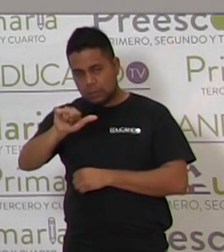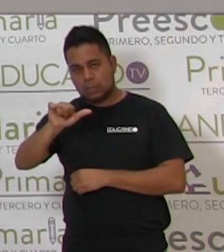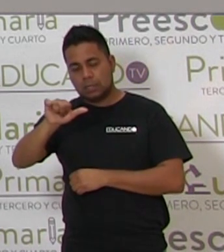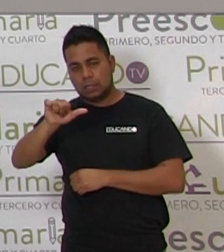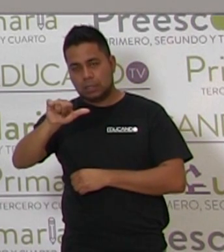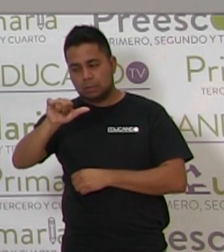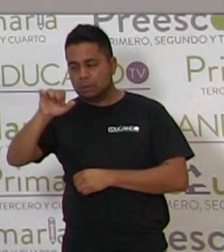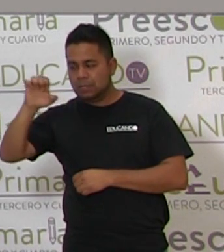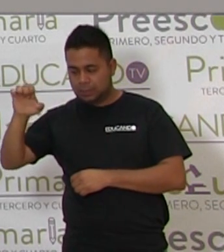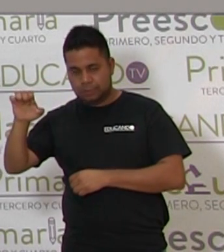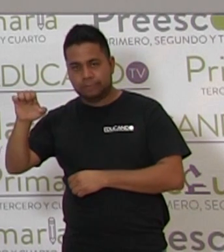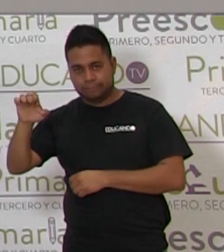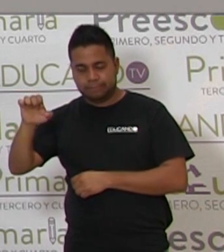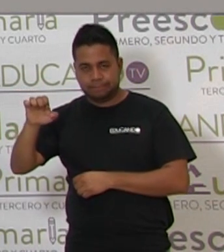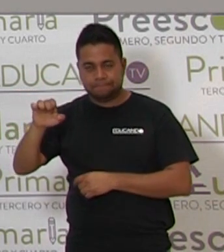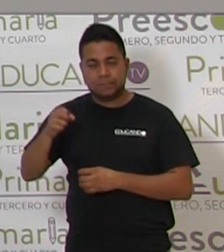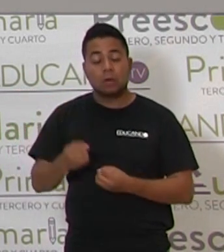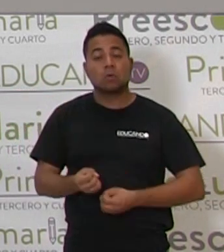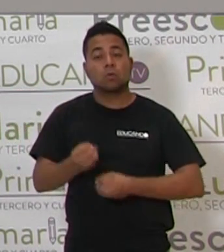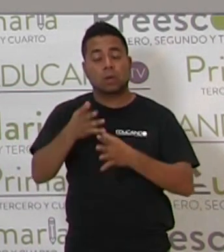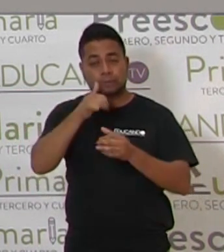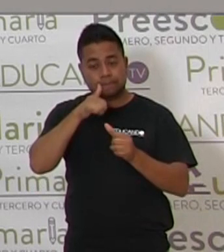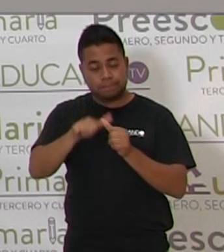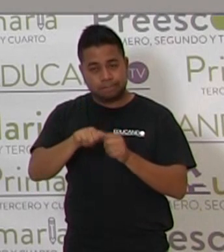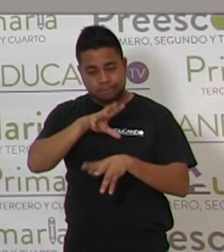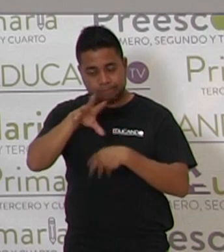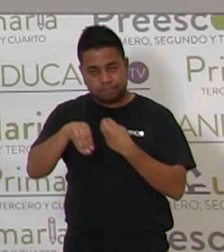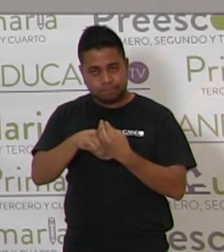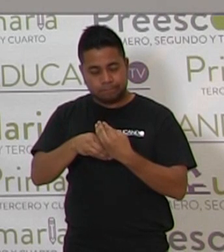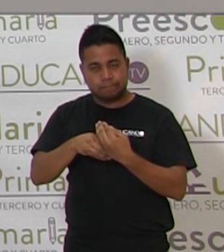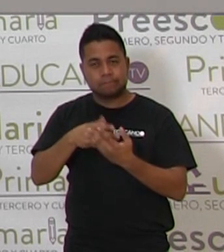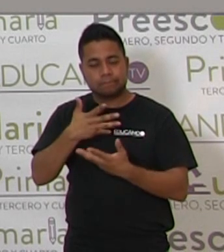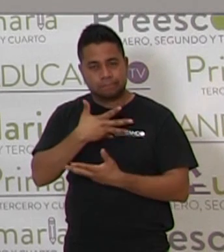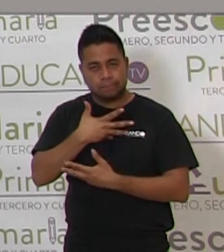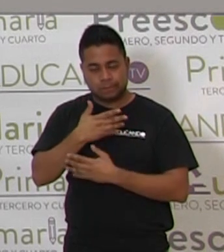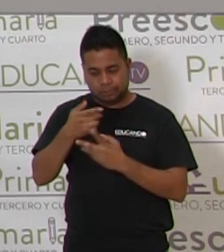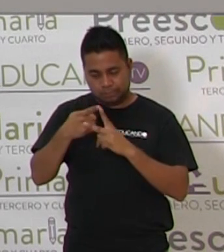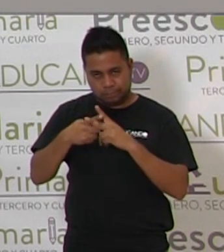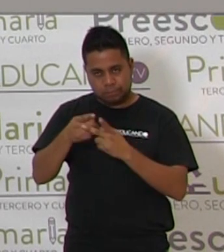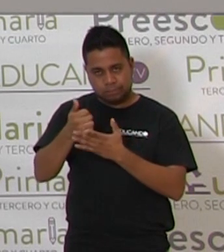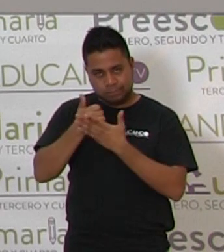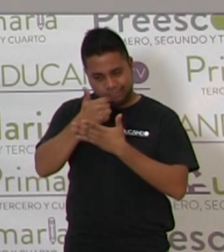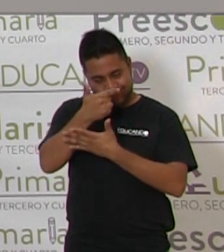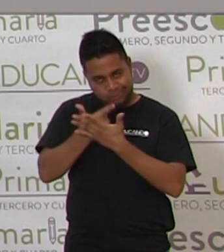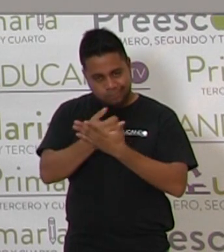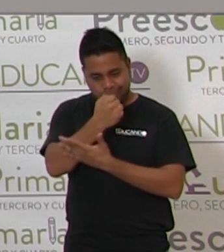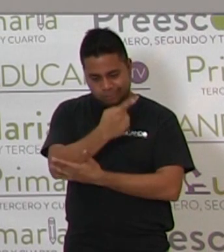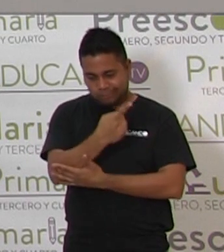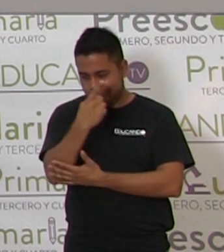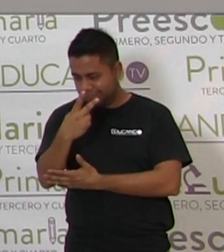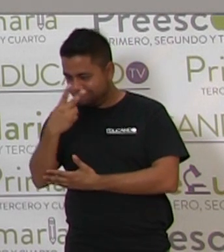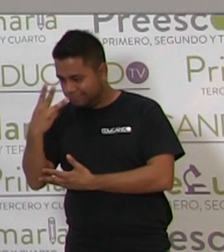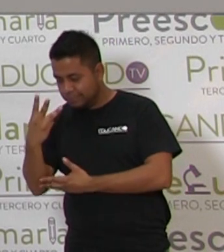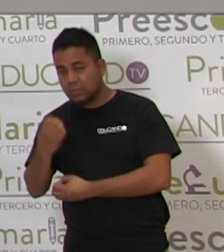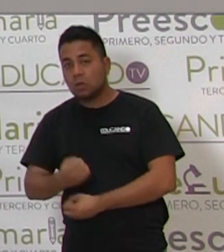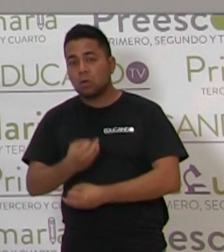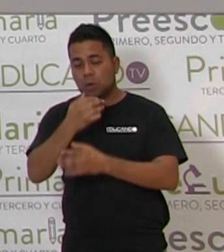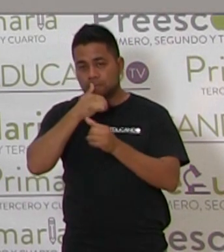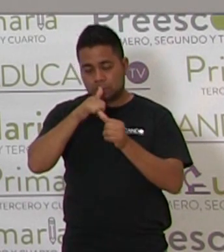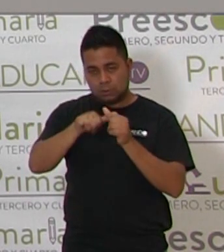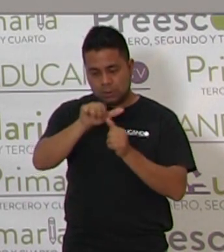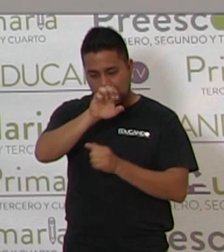¿Cuántas vocales tiene? Contamos una, dos, tres. ¿Cuántas vocales tiene el nombre de